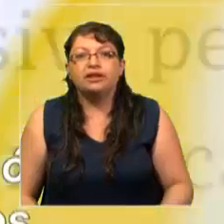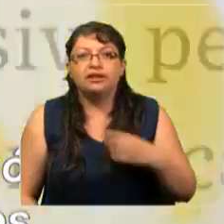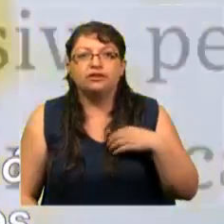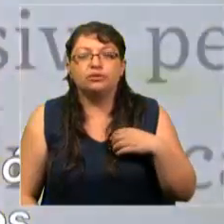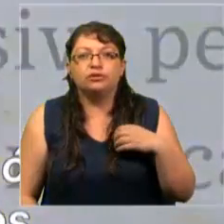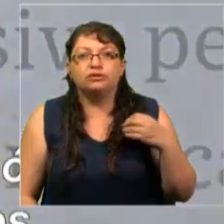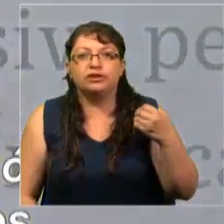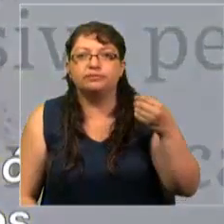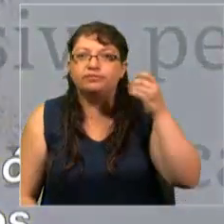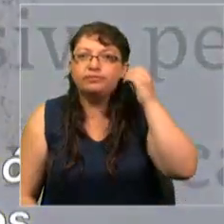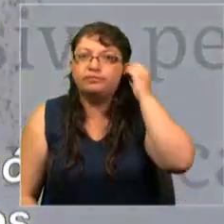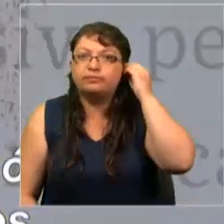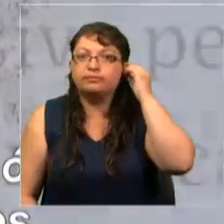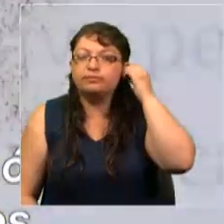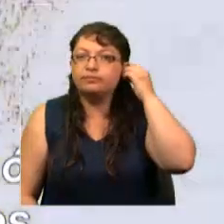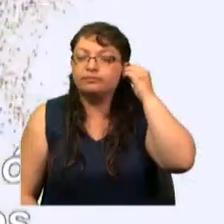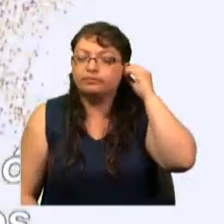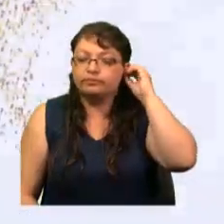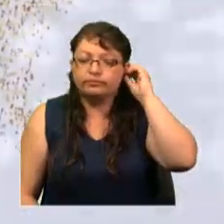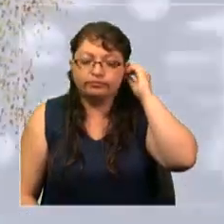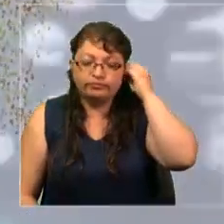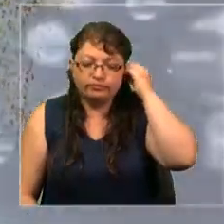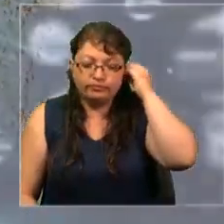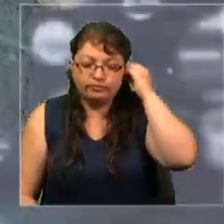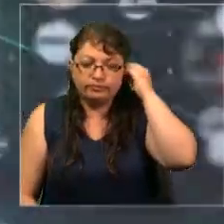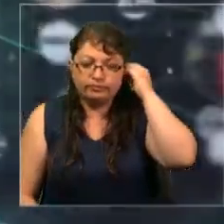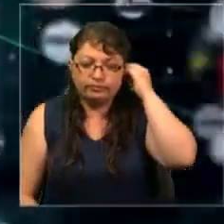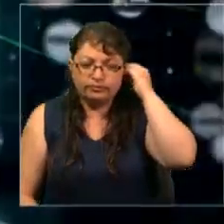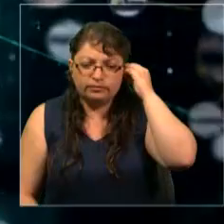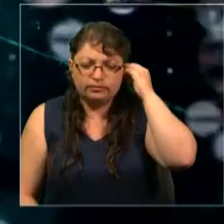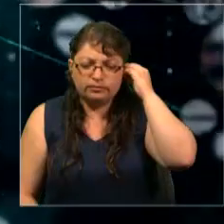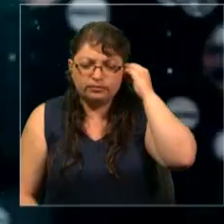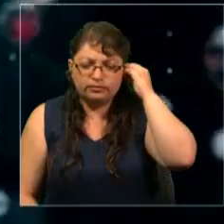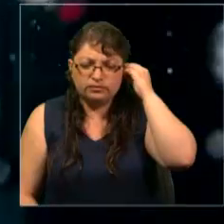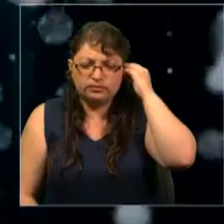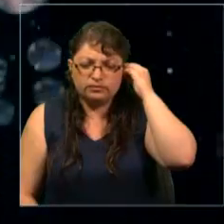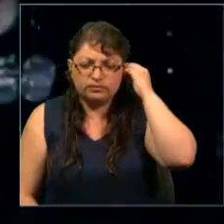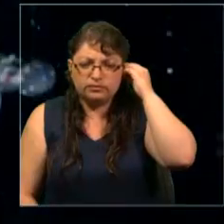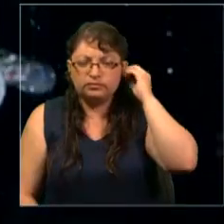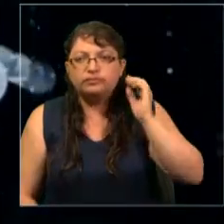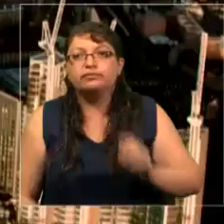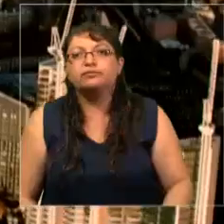claimed to have 5,000 data points on every American folder.